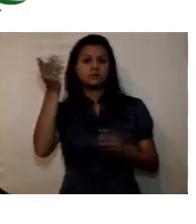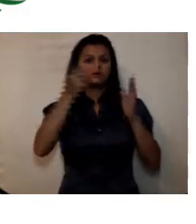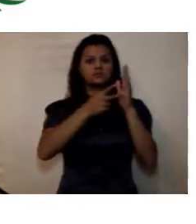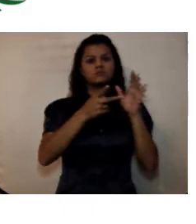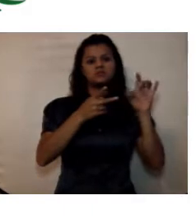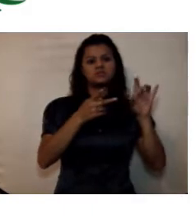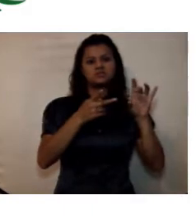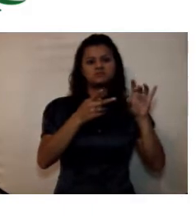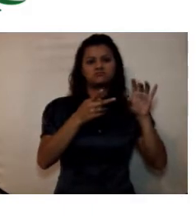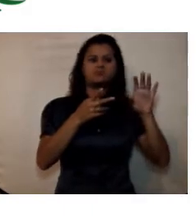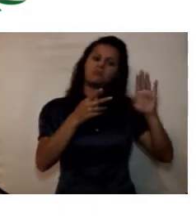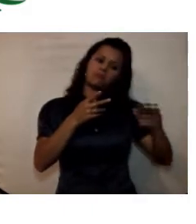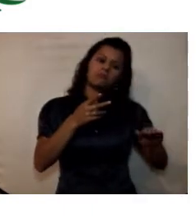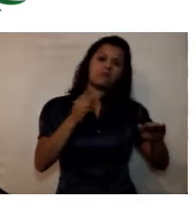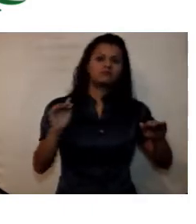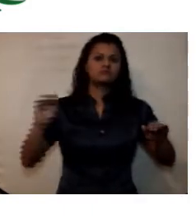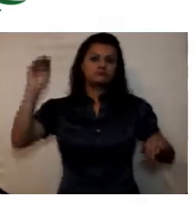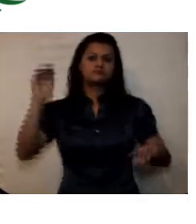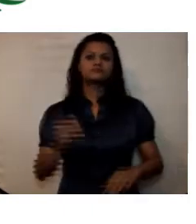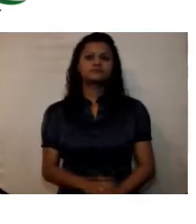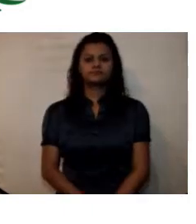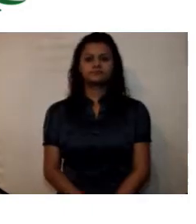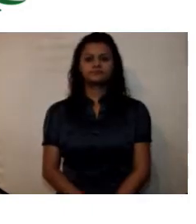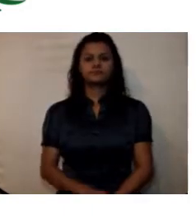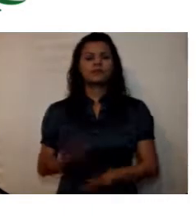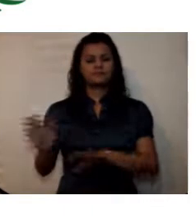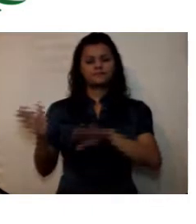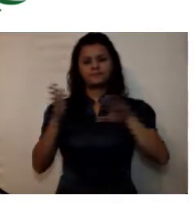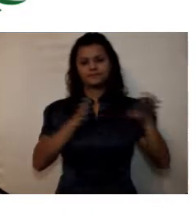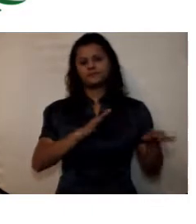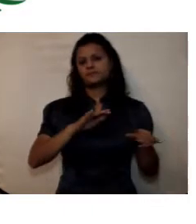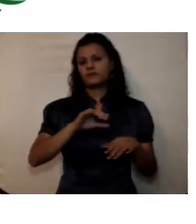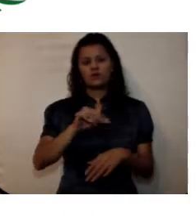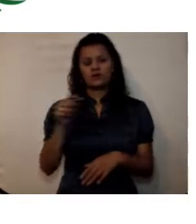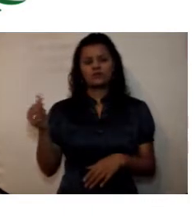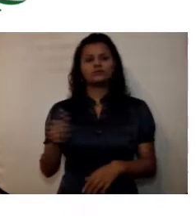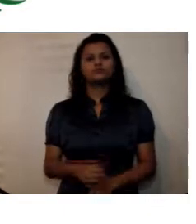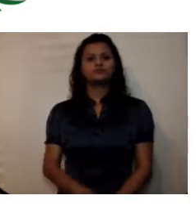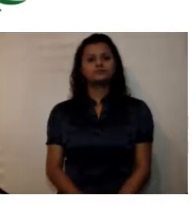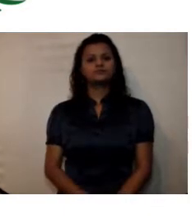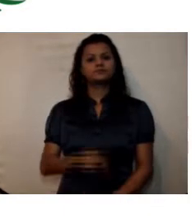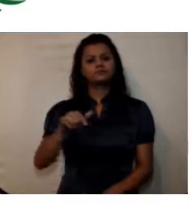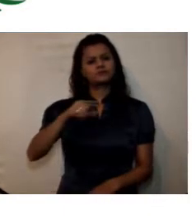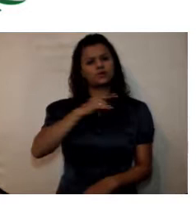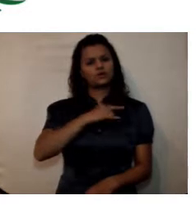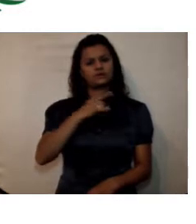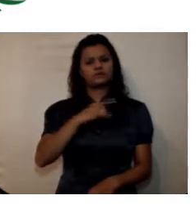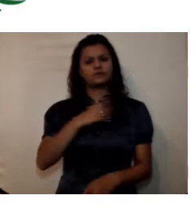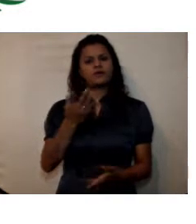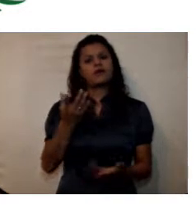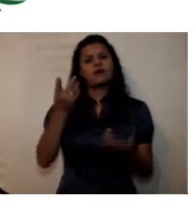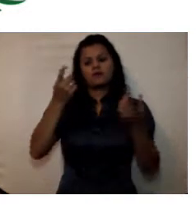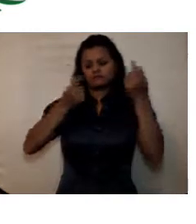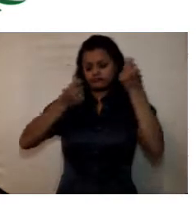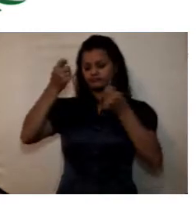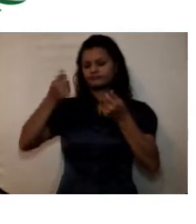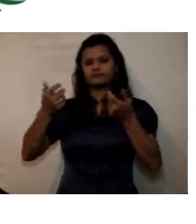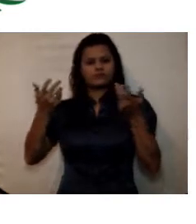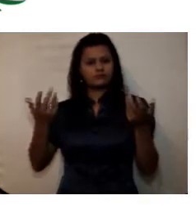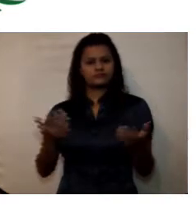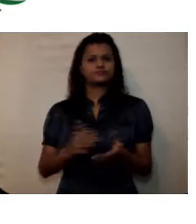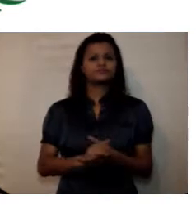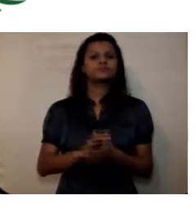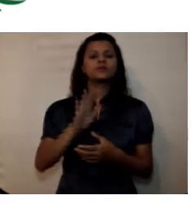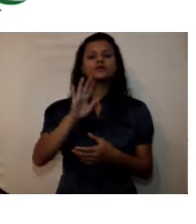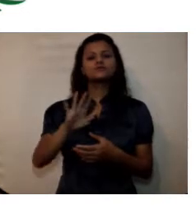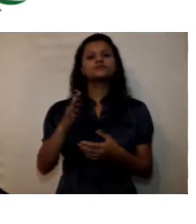bien ahora pasamos al otro estado financiero de la universidad consolidado que es el estado